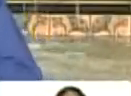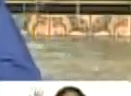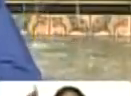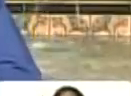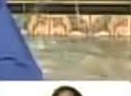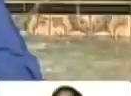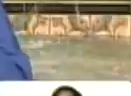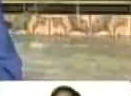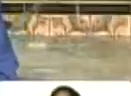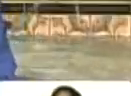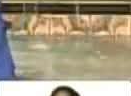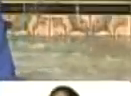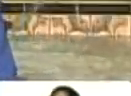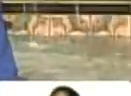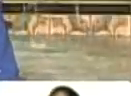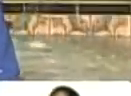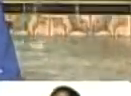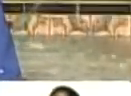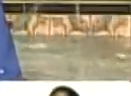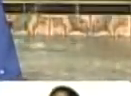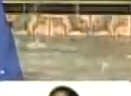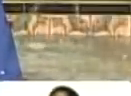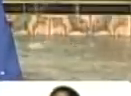completo, ahora 2022,